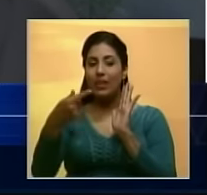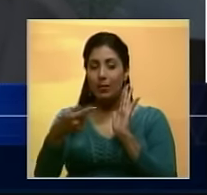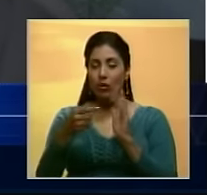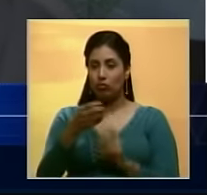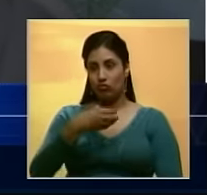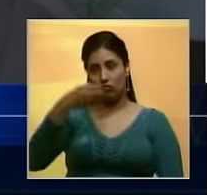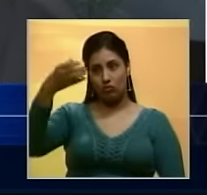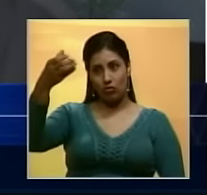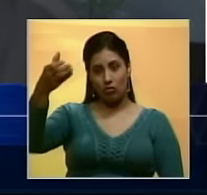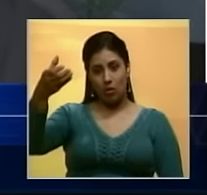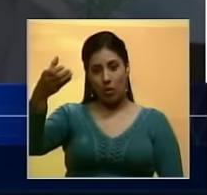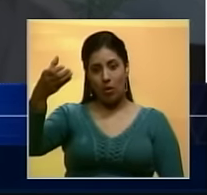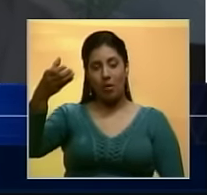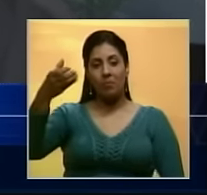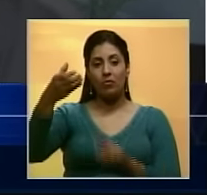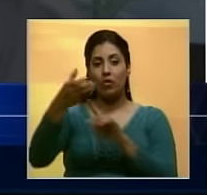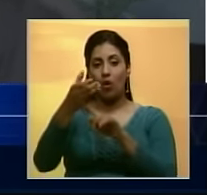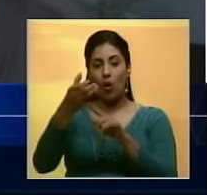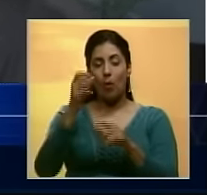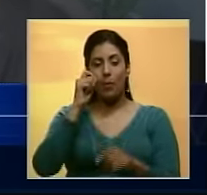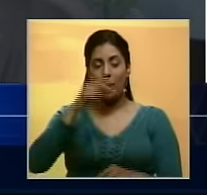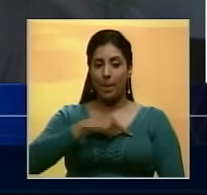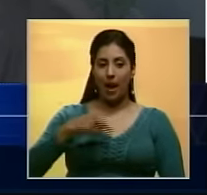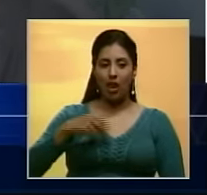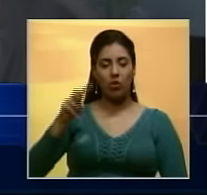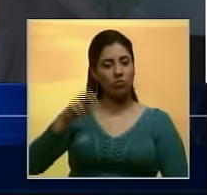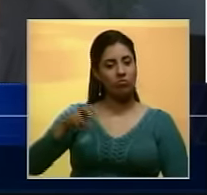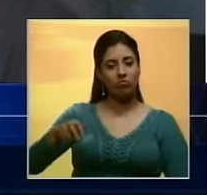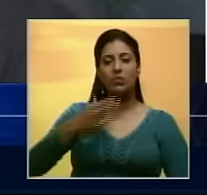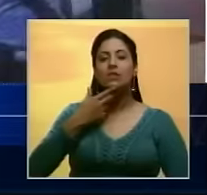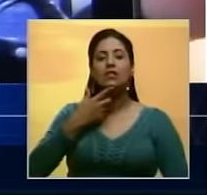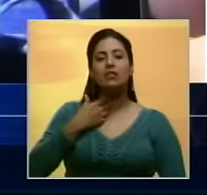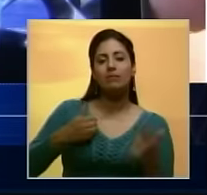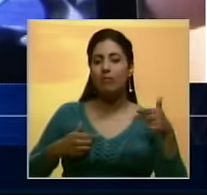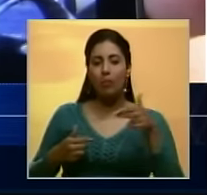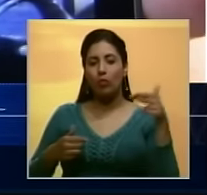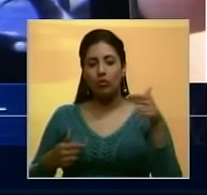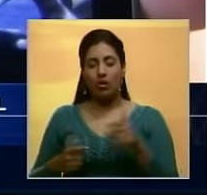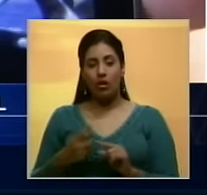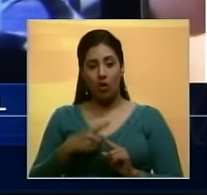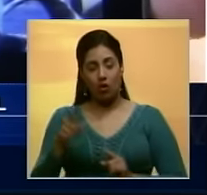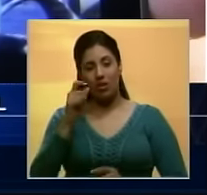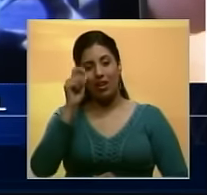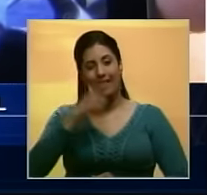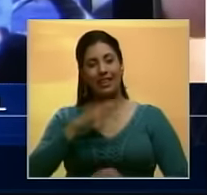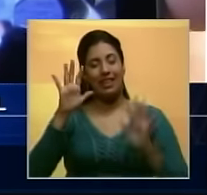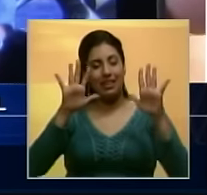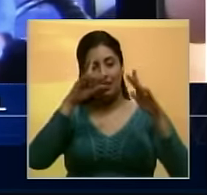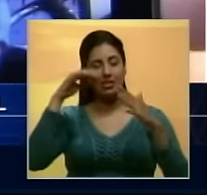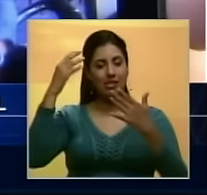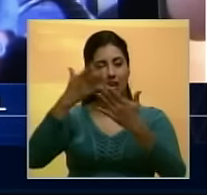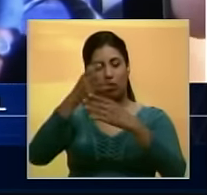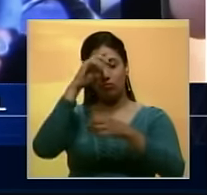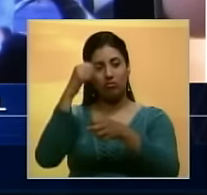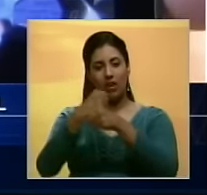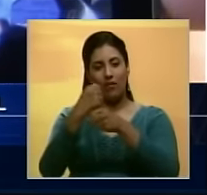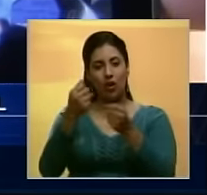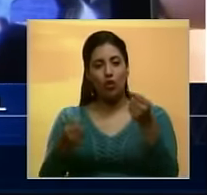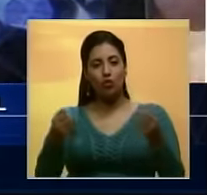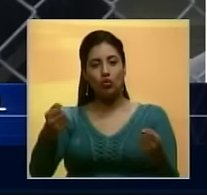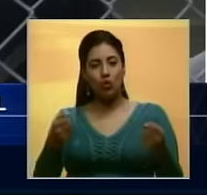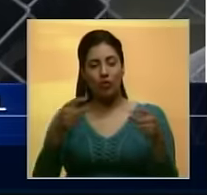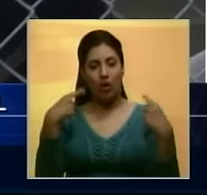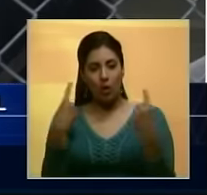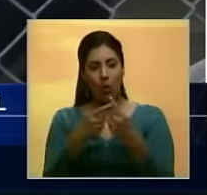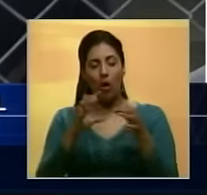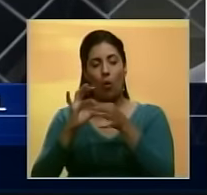entrega el teléfono los choros se devuelven y le dan un disparo. Alexander Paredes tenía 10 años trabajando como chofer de